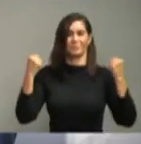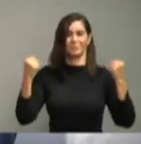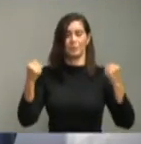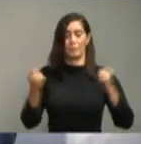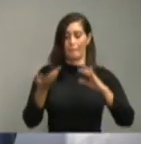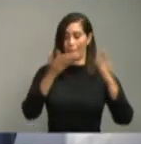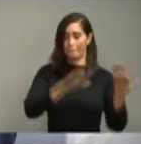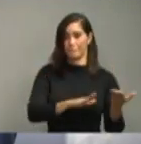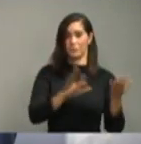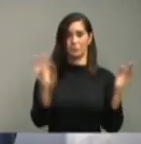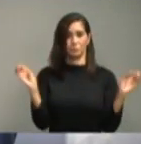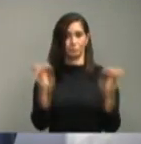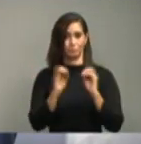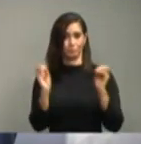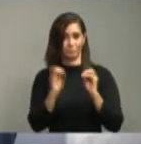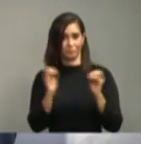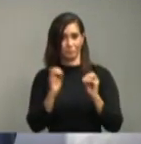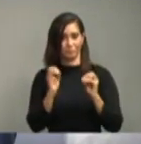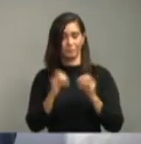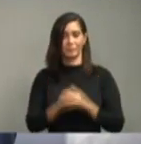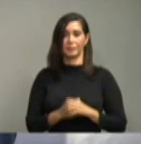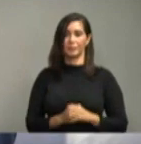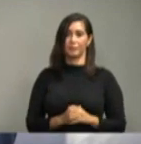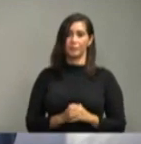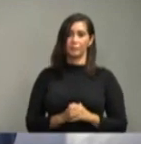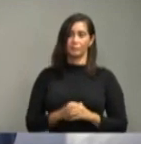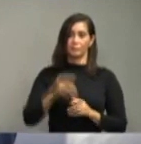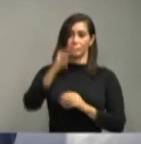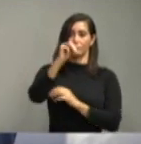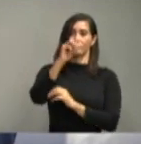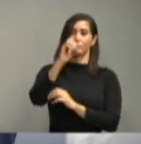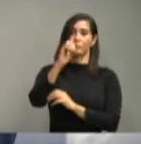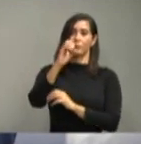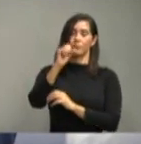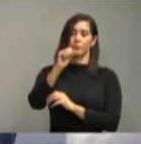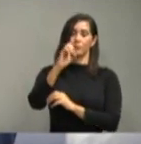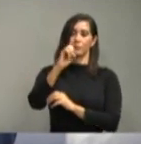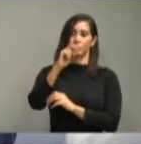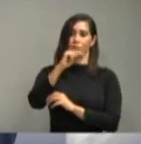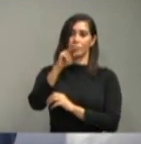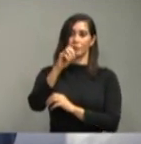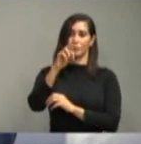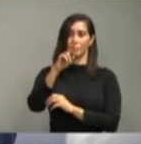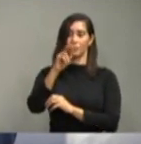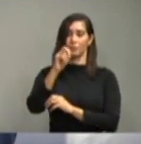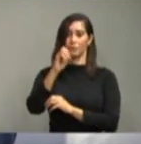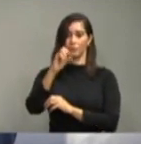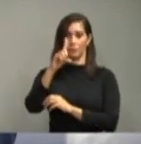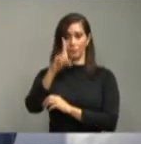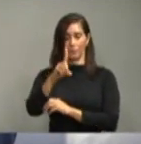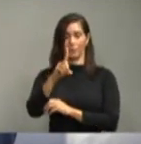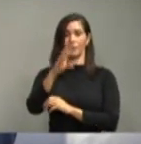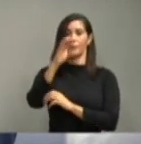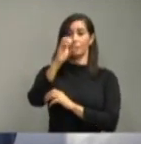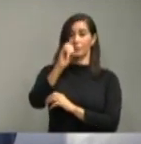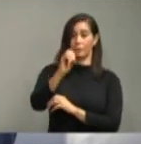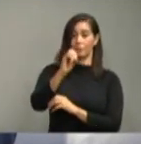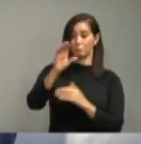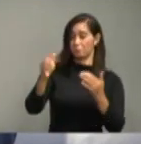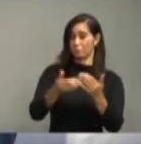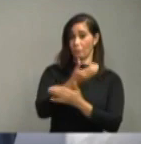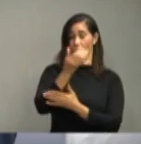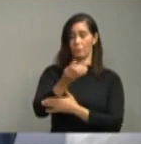ningún fallecimiento nuevo. Monseñor Nohuel, 7 casos nuevos, 86